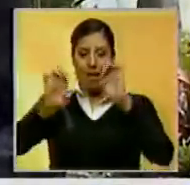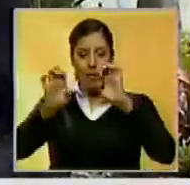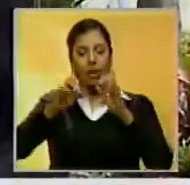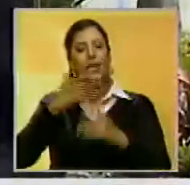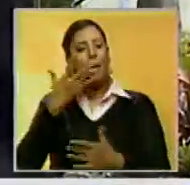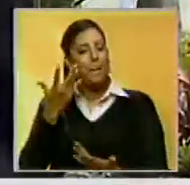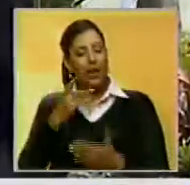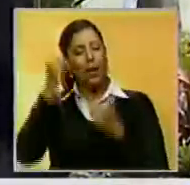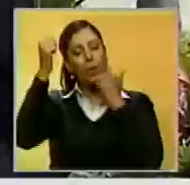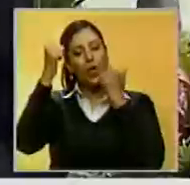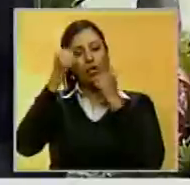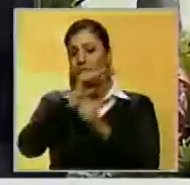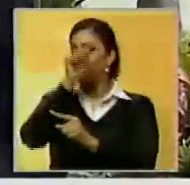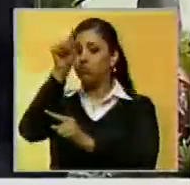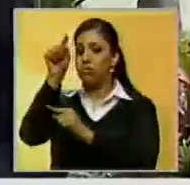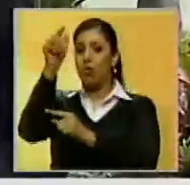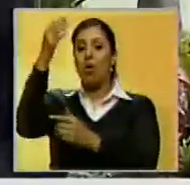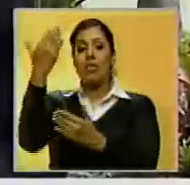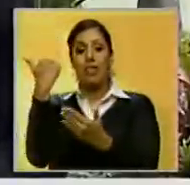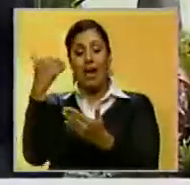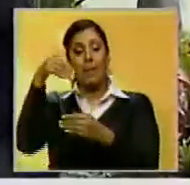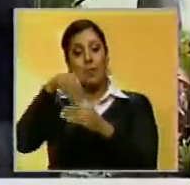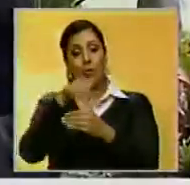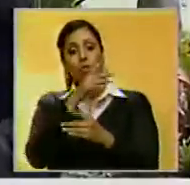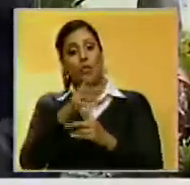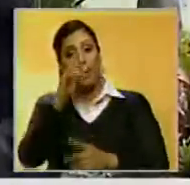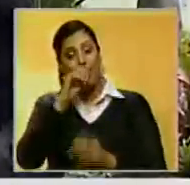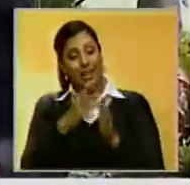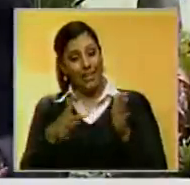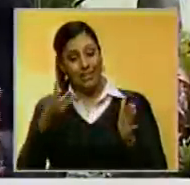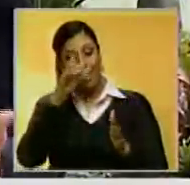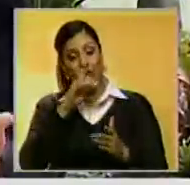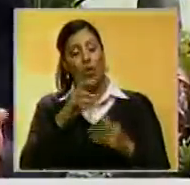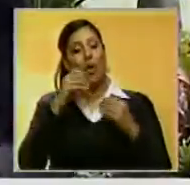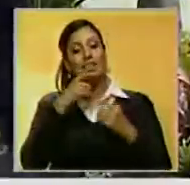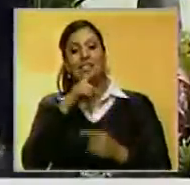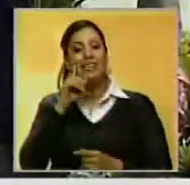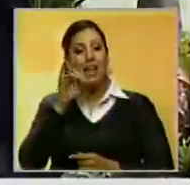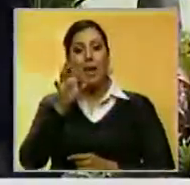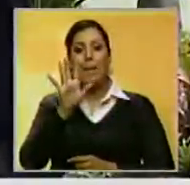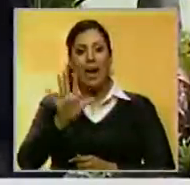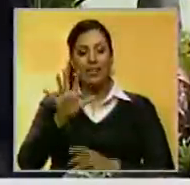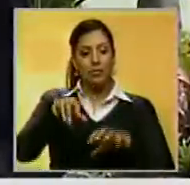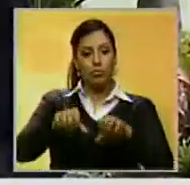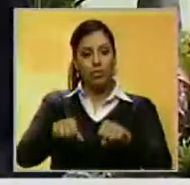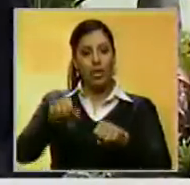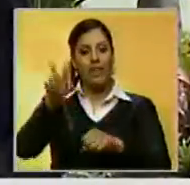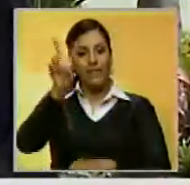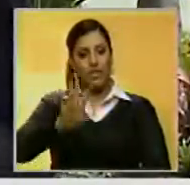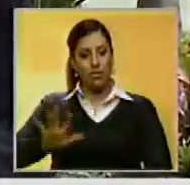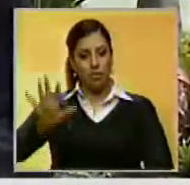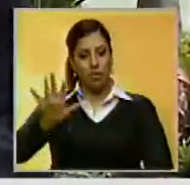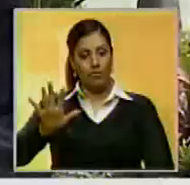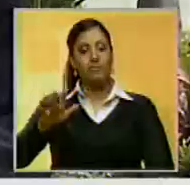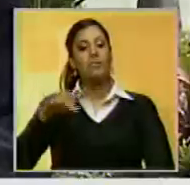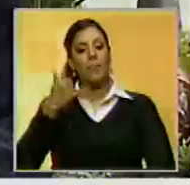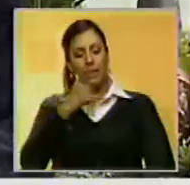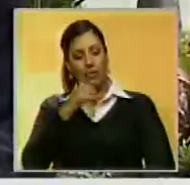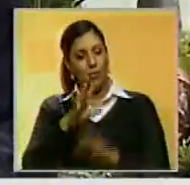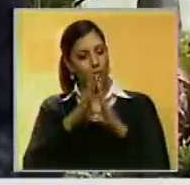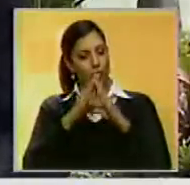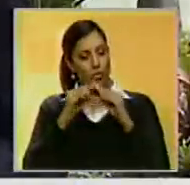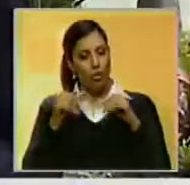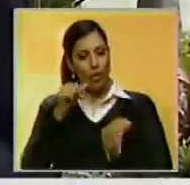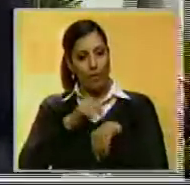de protesta para exigir el referendo revocatorio este año, como la denominada toma de Venezuela. Esto es la información